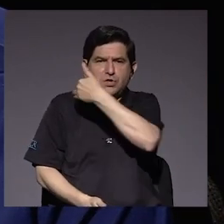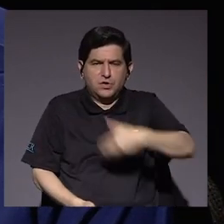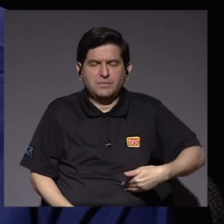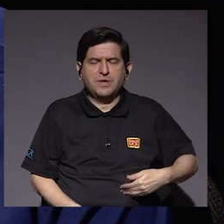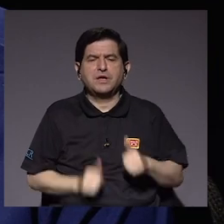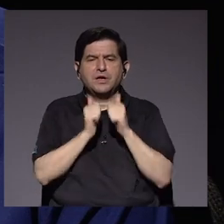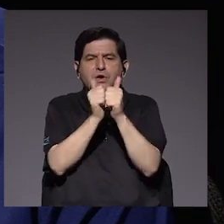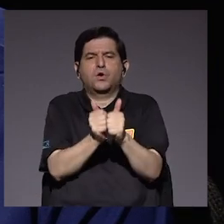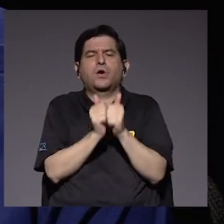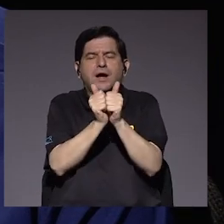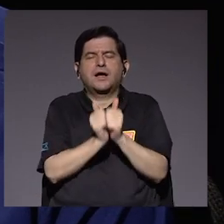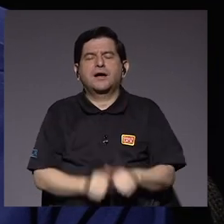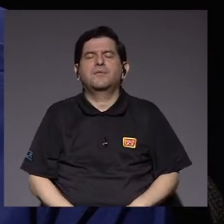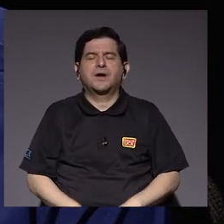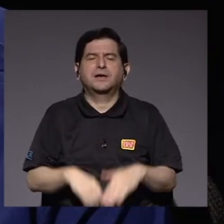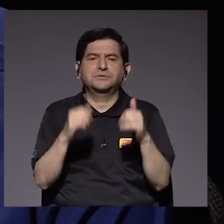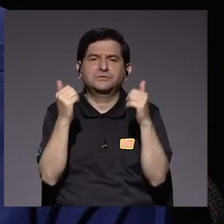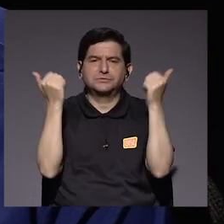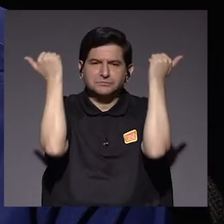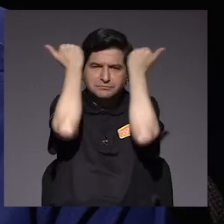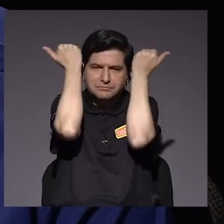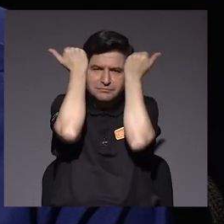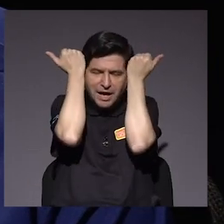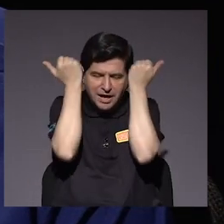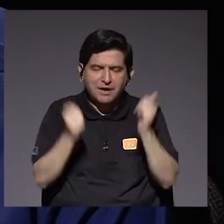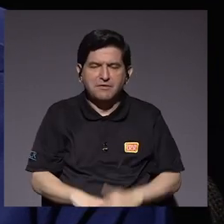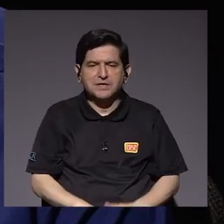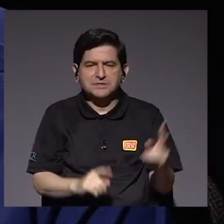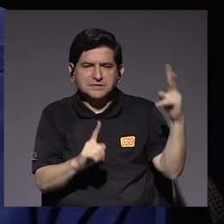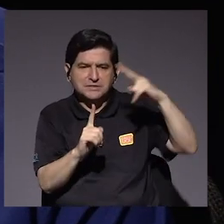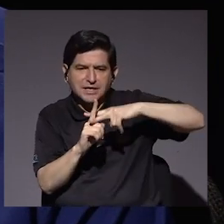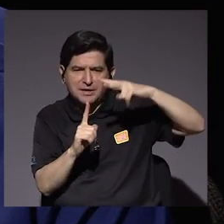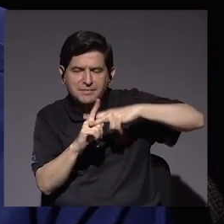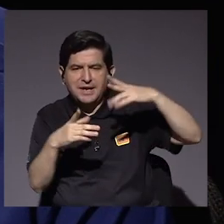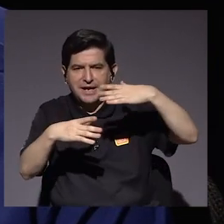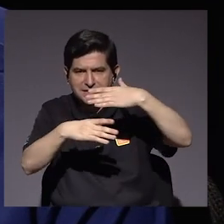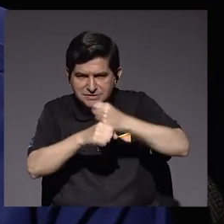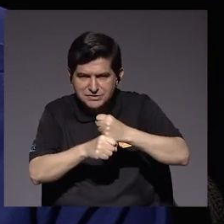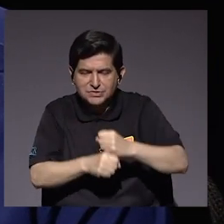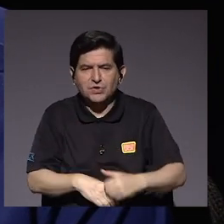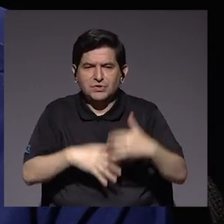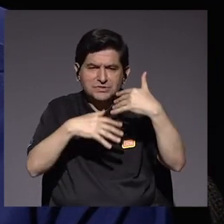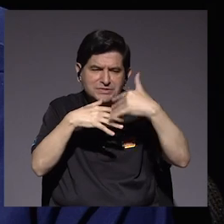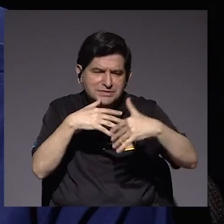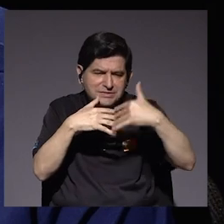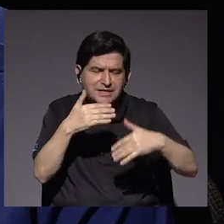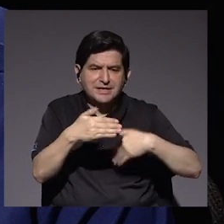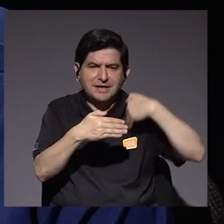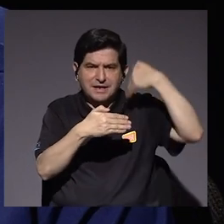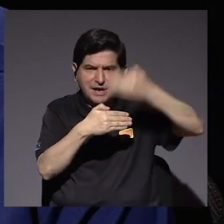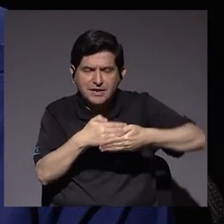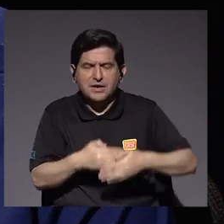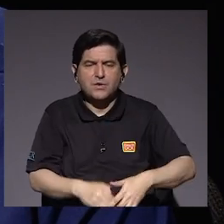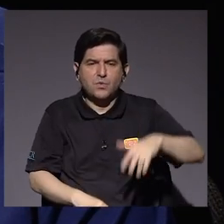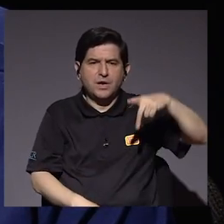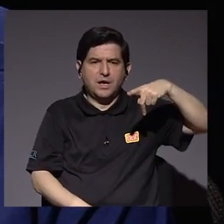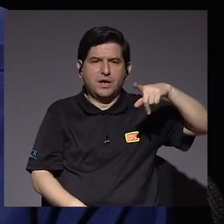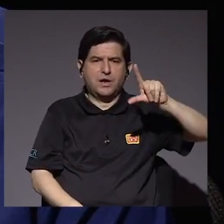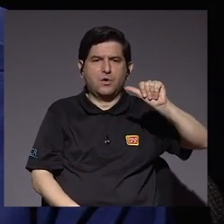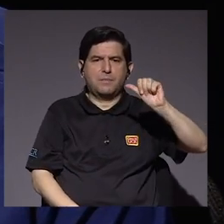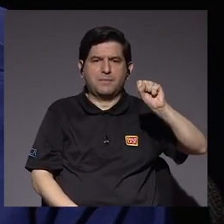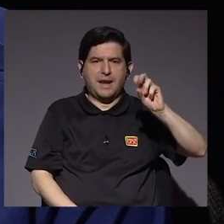los caballos en pavas. Iban, inoculaban los caballos, los sangraban y llevaban el plasma